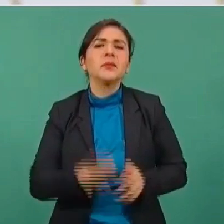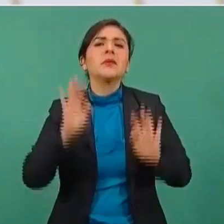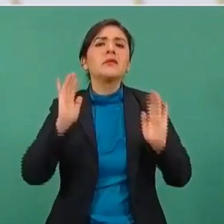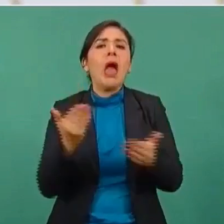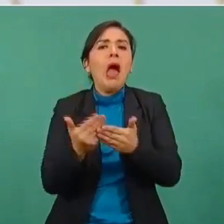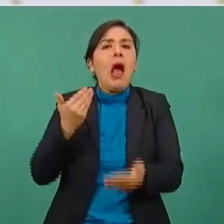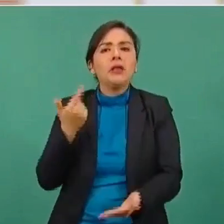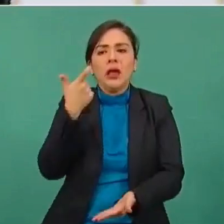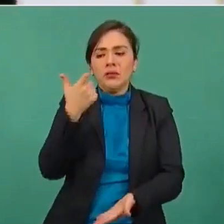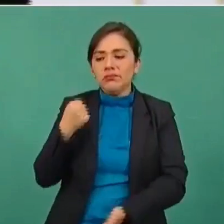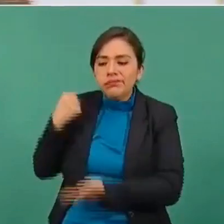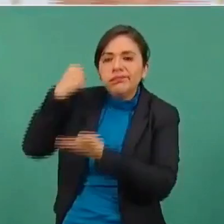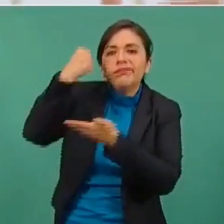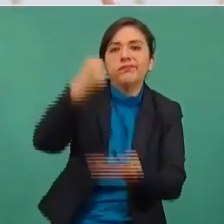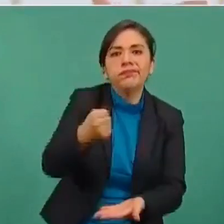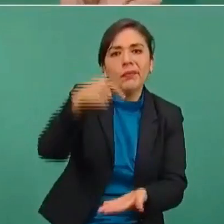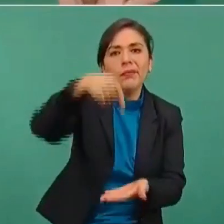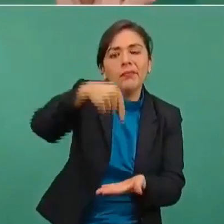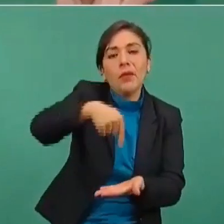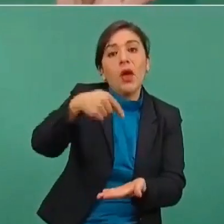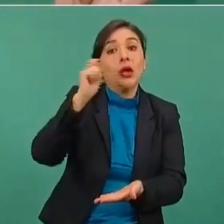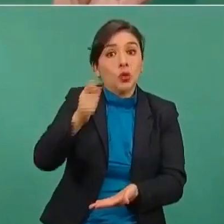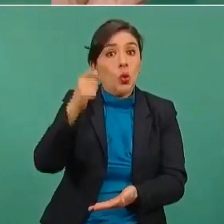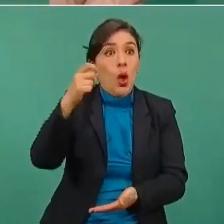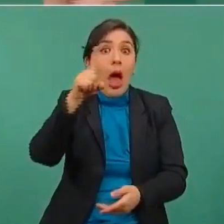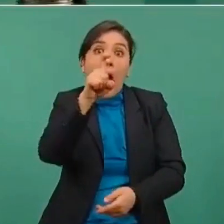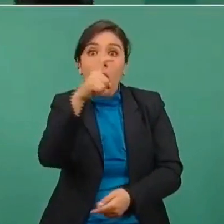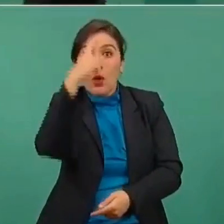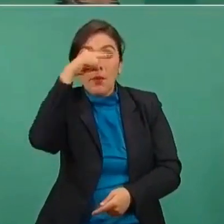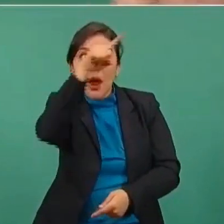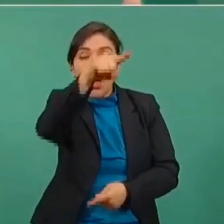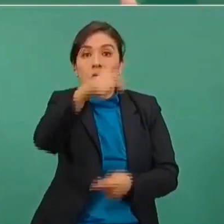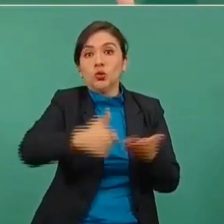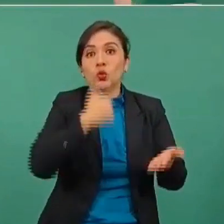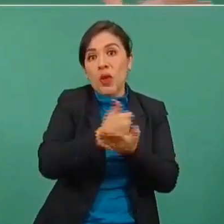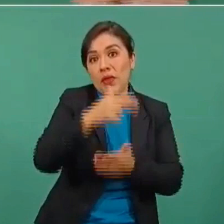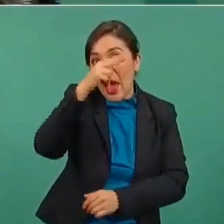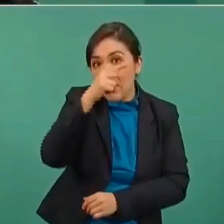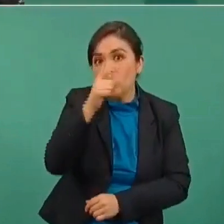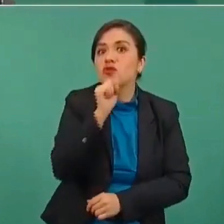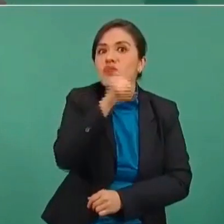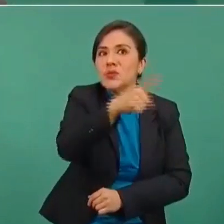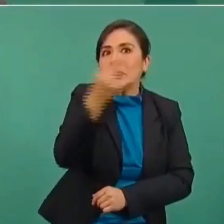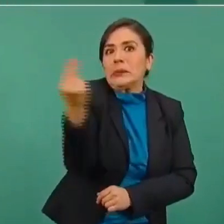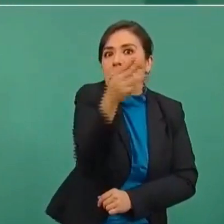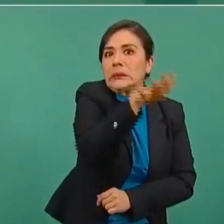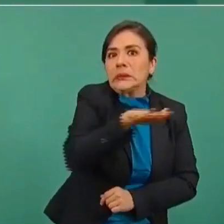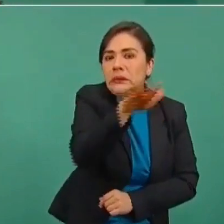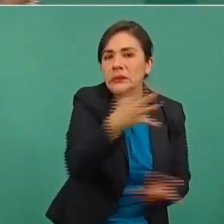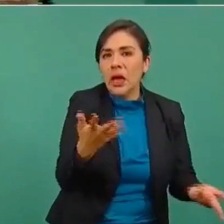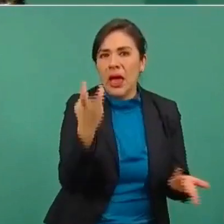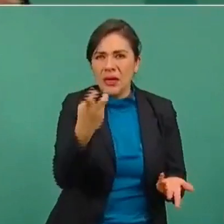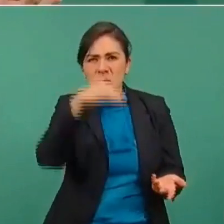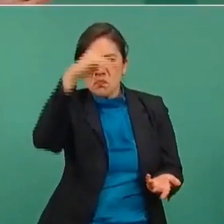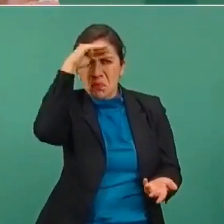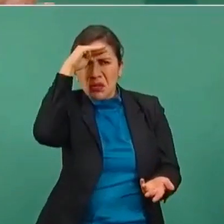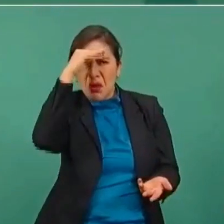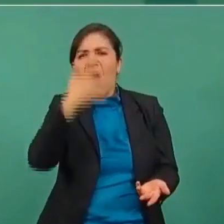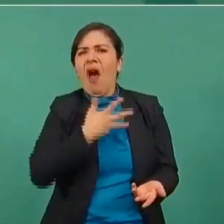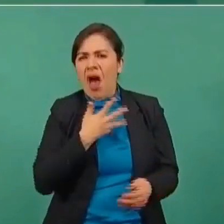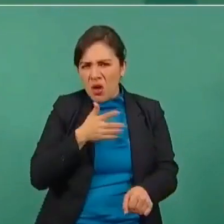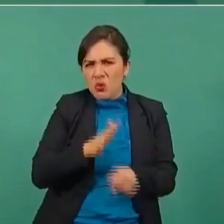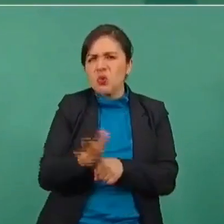inversión además es el agua para Hermosillo que también se requiere. Entonces pensamos que nos va a alcanzar